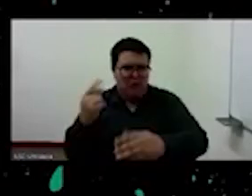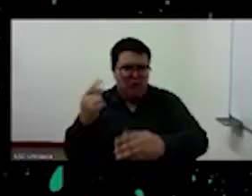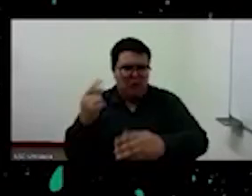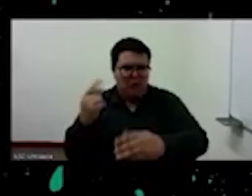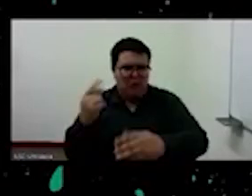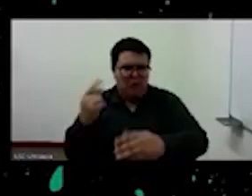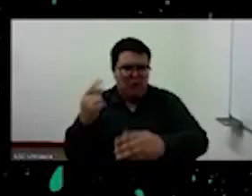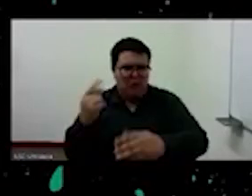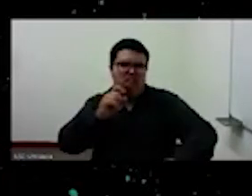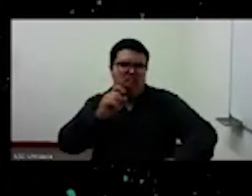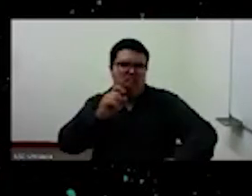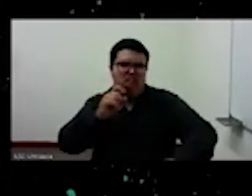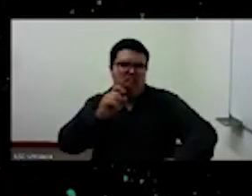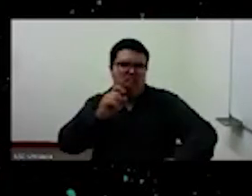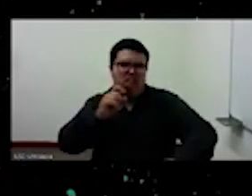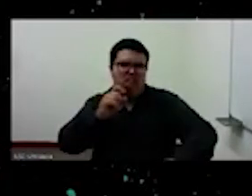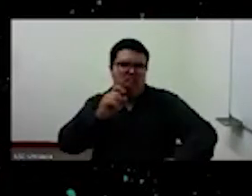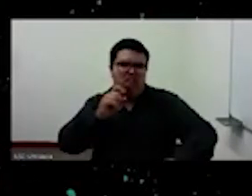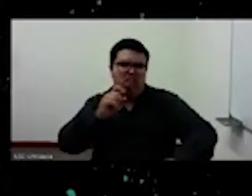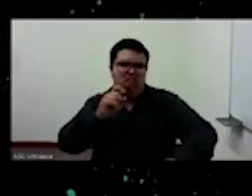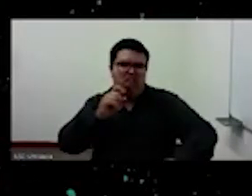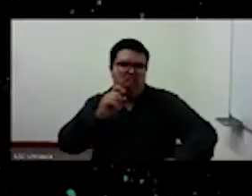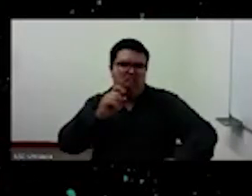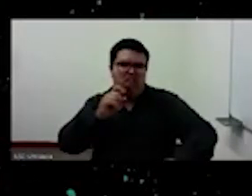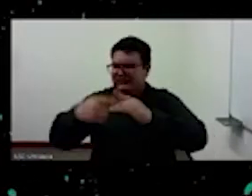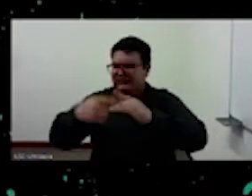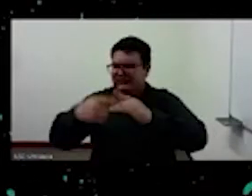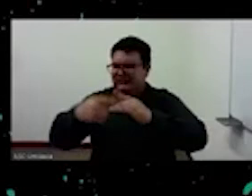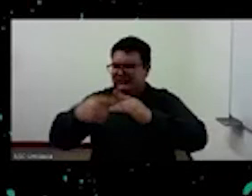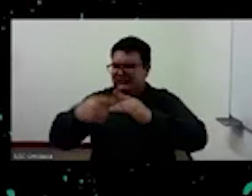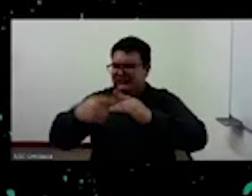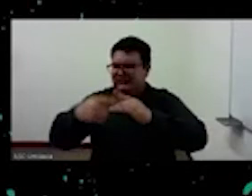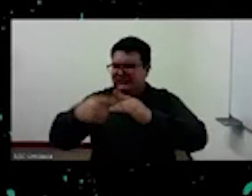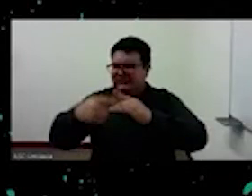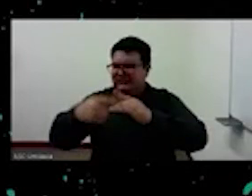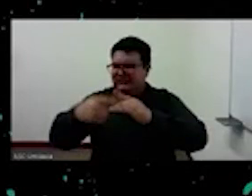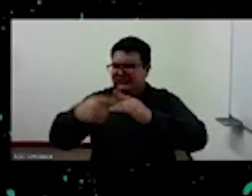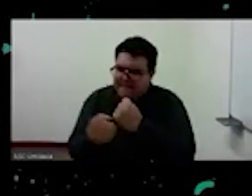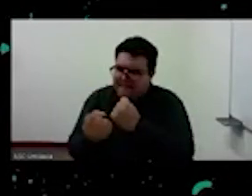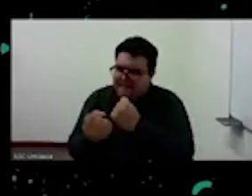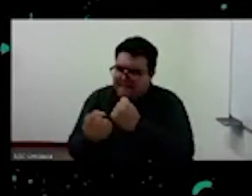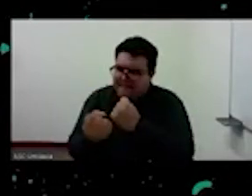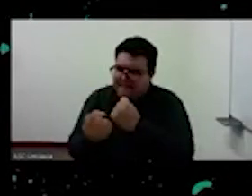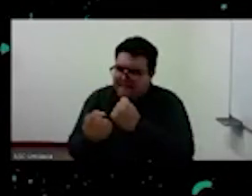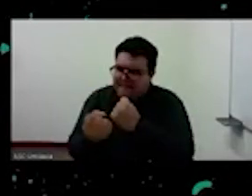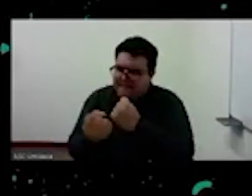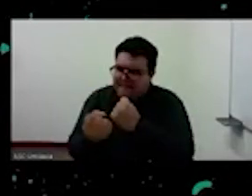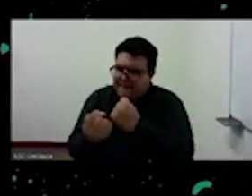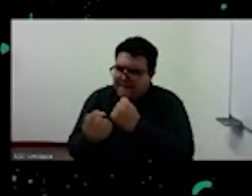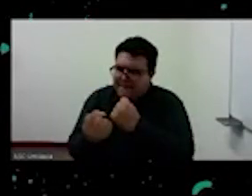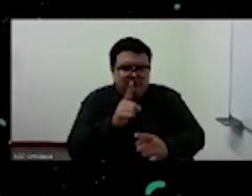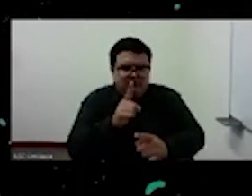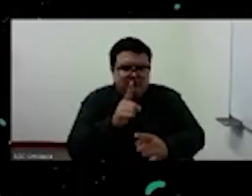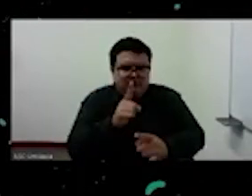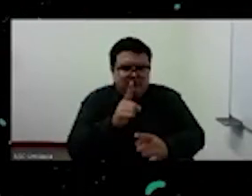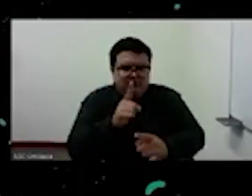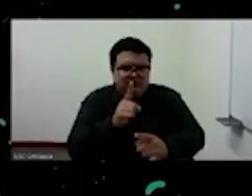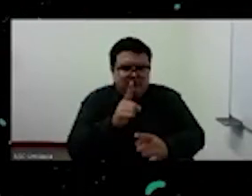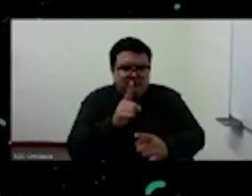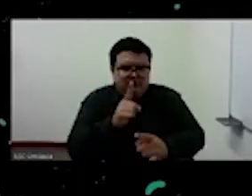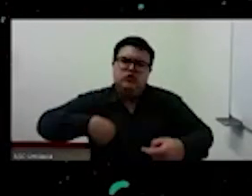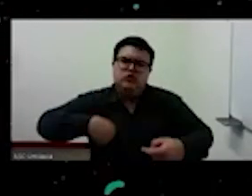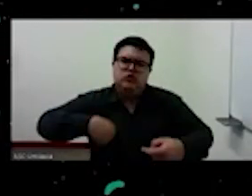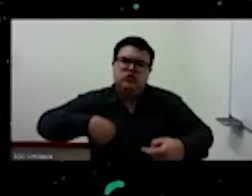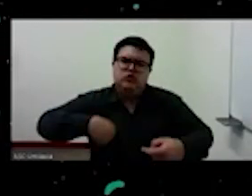salir de una condición en que nuestra impotencia alimenta nuestra humillación